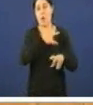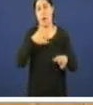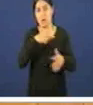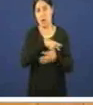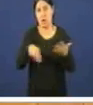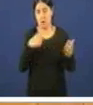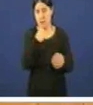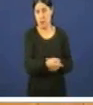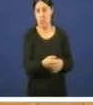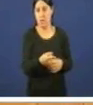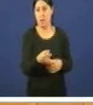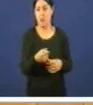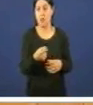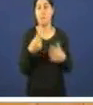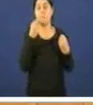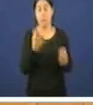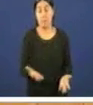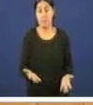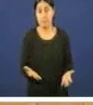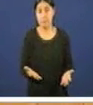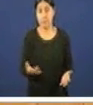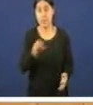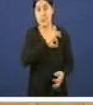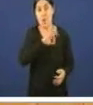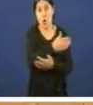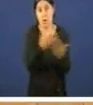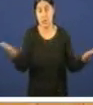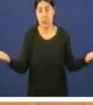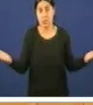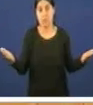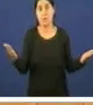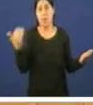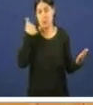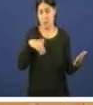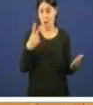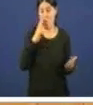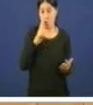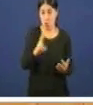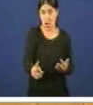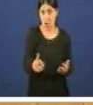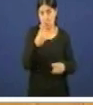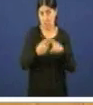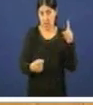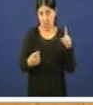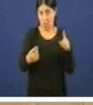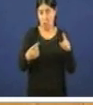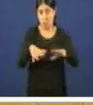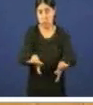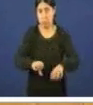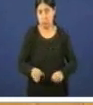papel, efectivamente. Ben, señorías, levamos xa dos anos en medio de legislaturas